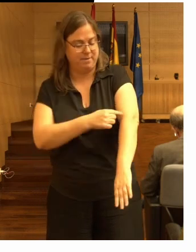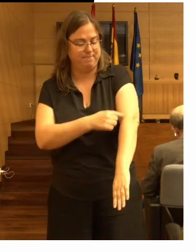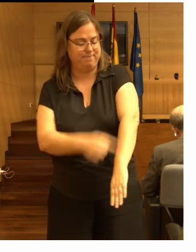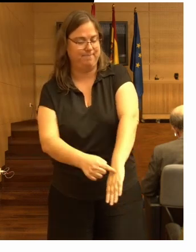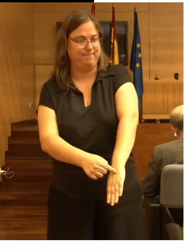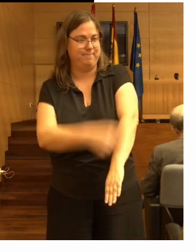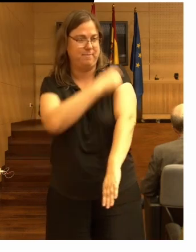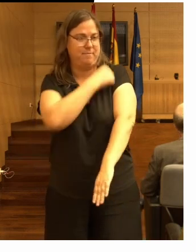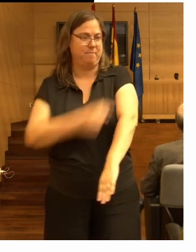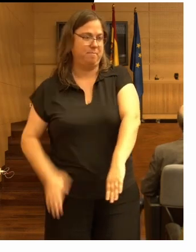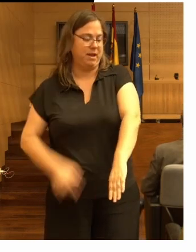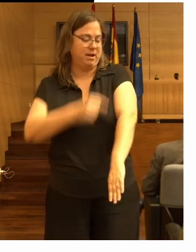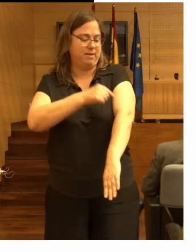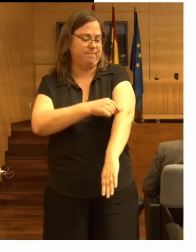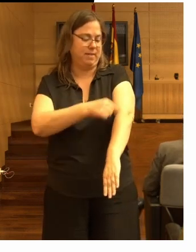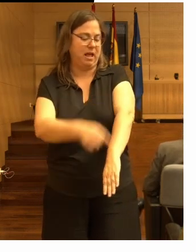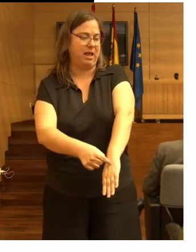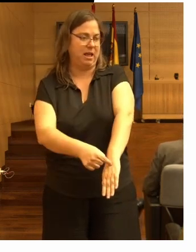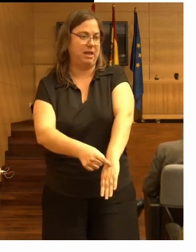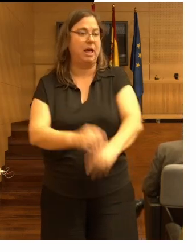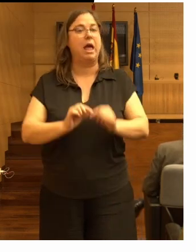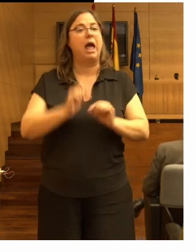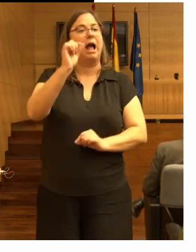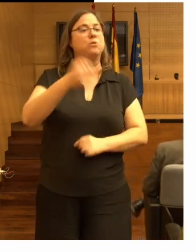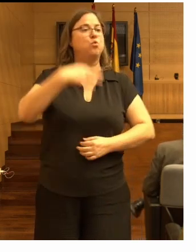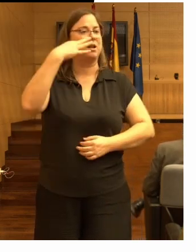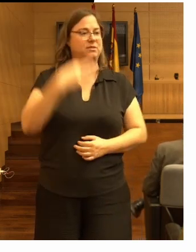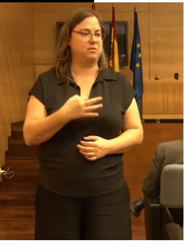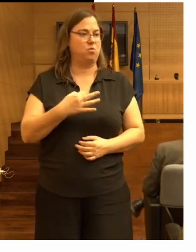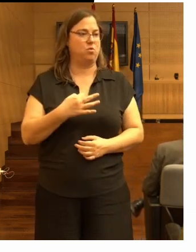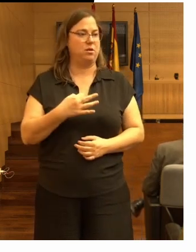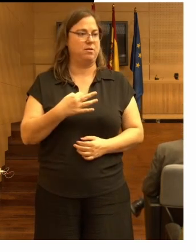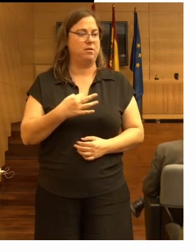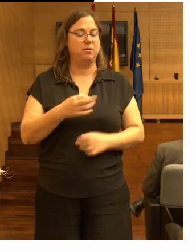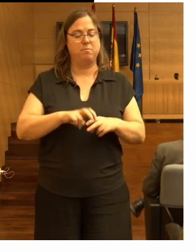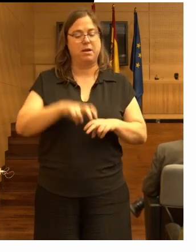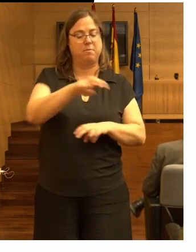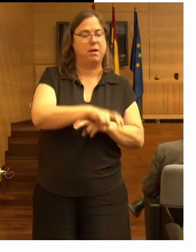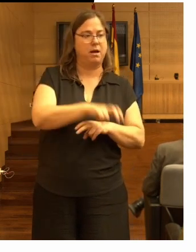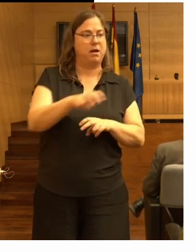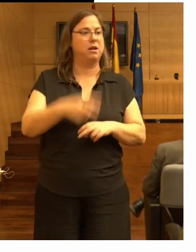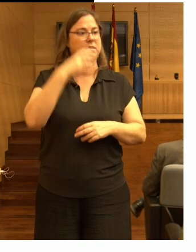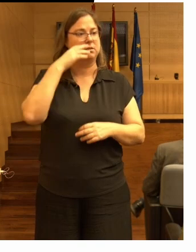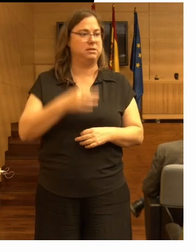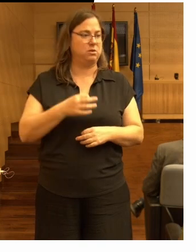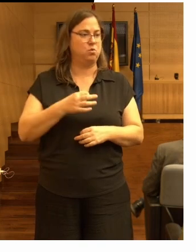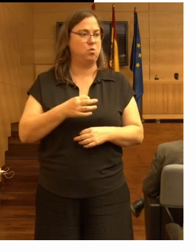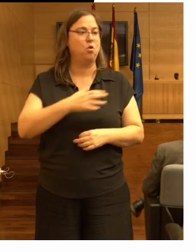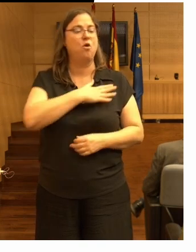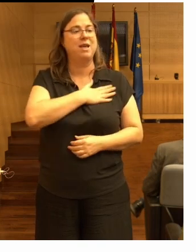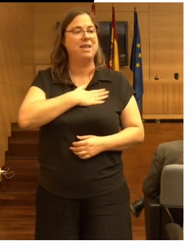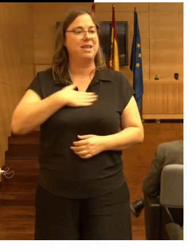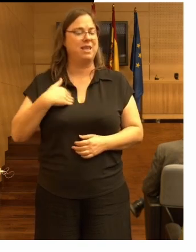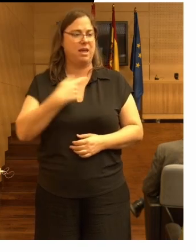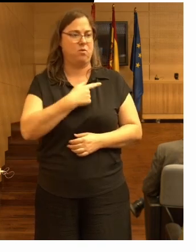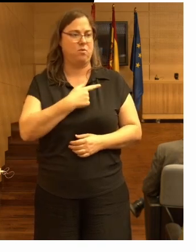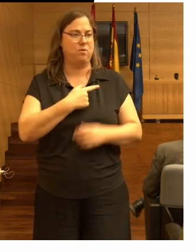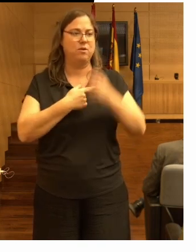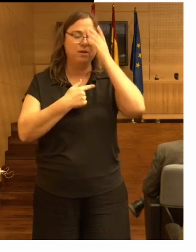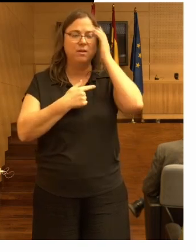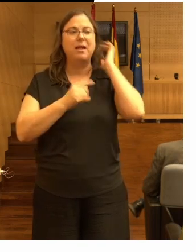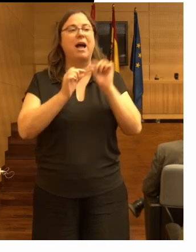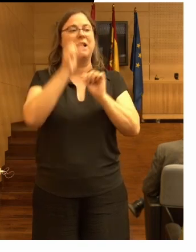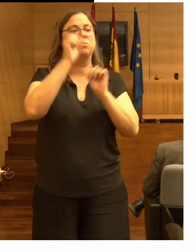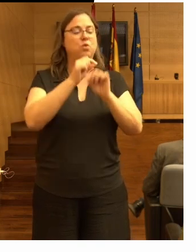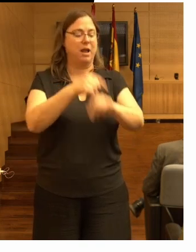esta sería una altura segura para poder bajarse de la cama que es lo que queremos y a lo